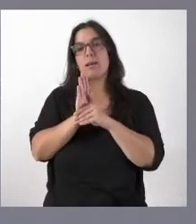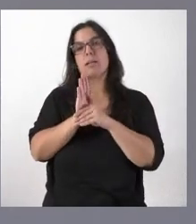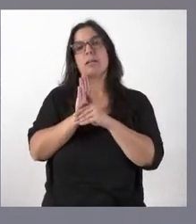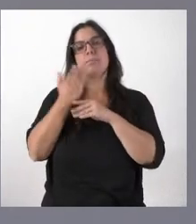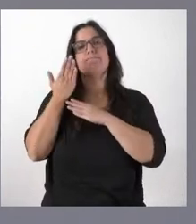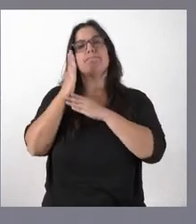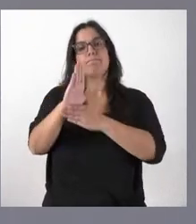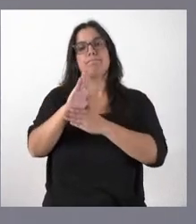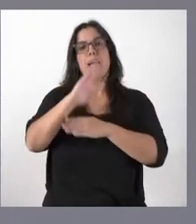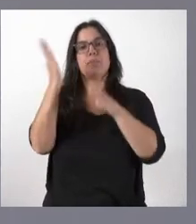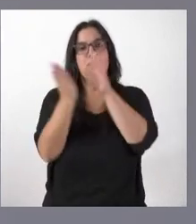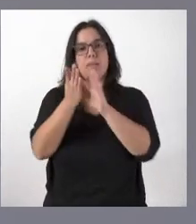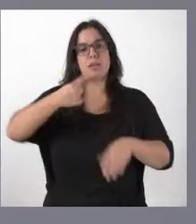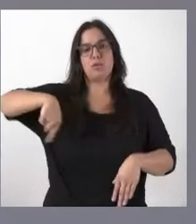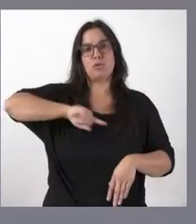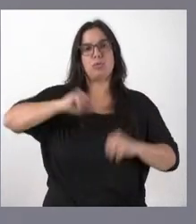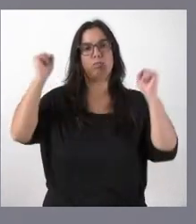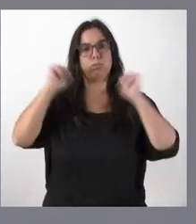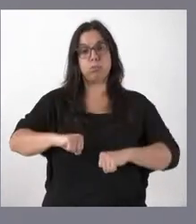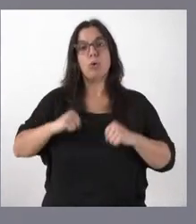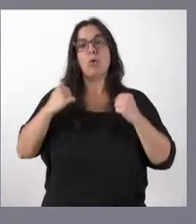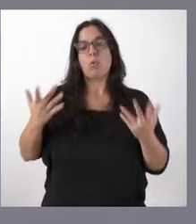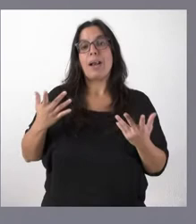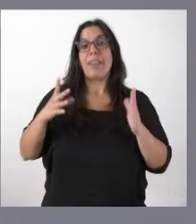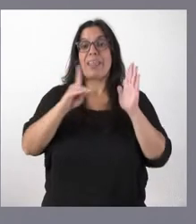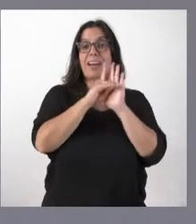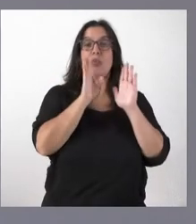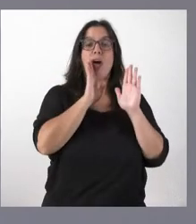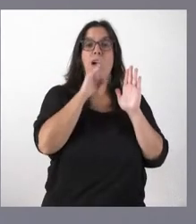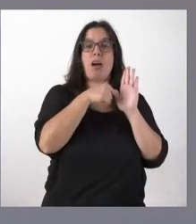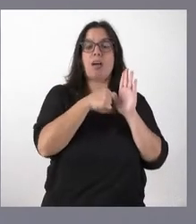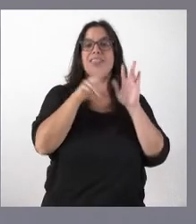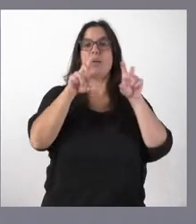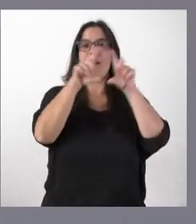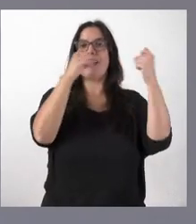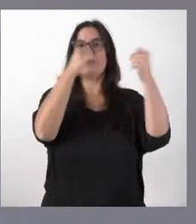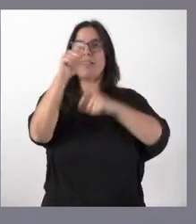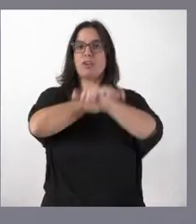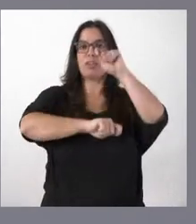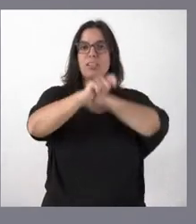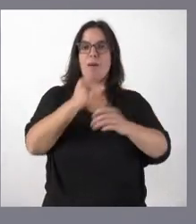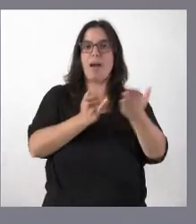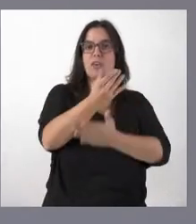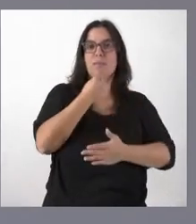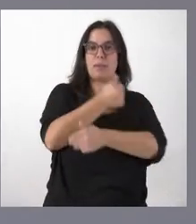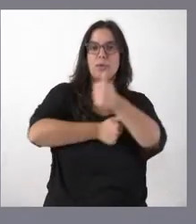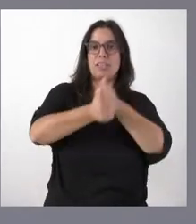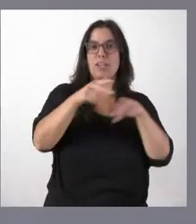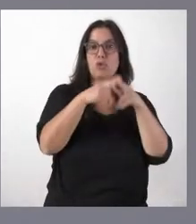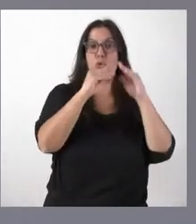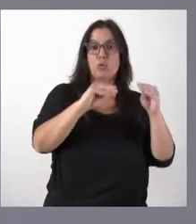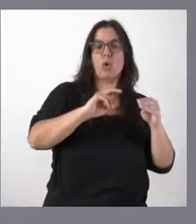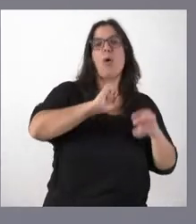expediente que hemos aprobado por el cual se modifica el decreto sobre entidades asociativas agroalimentarias prioritarias y sus socios.